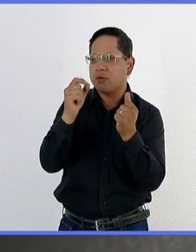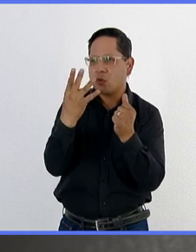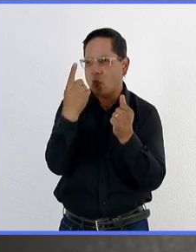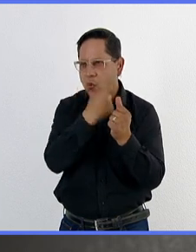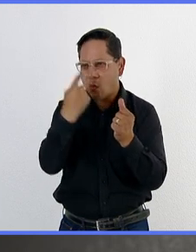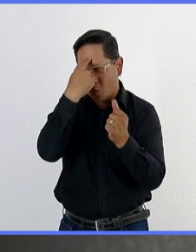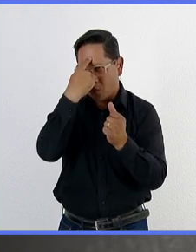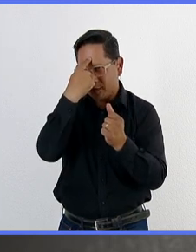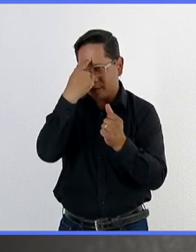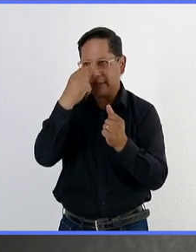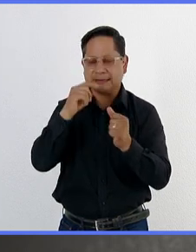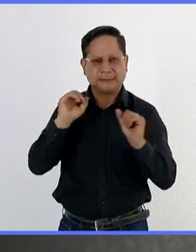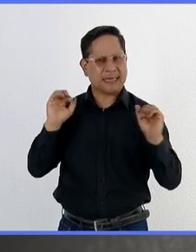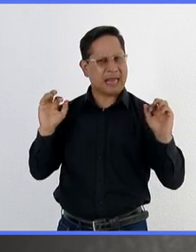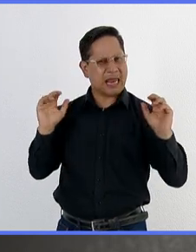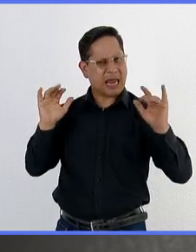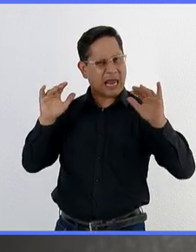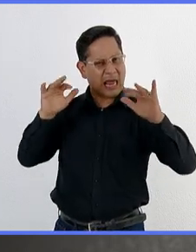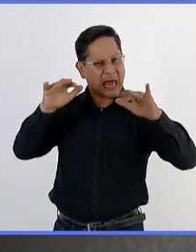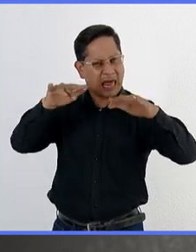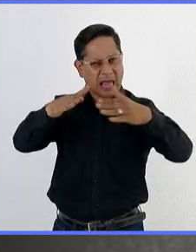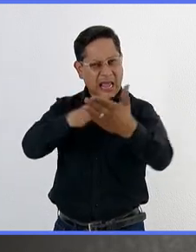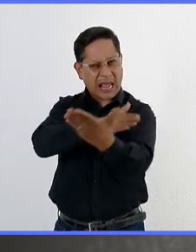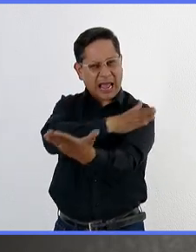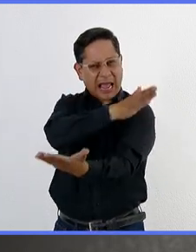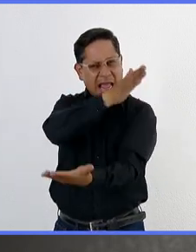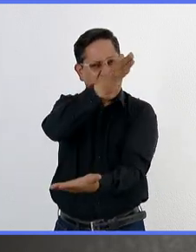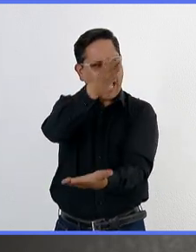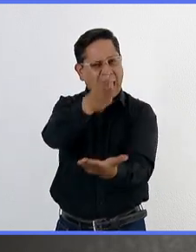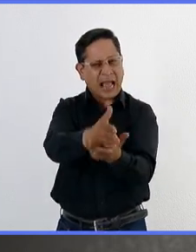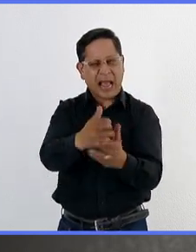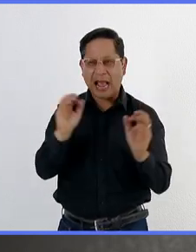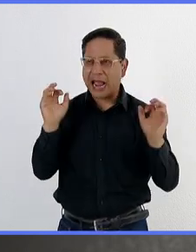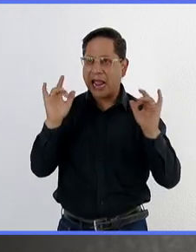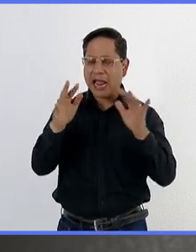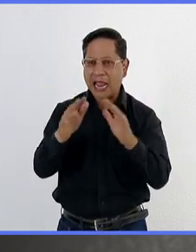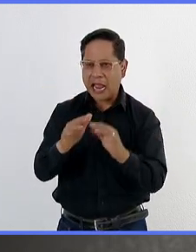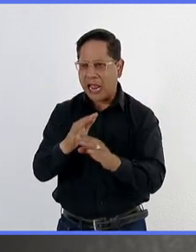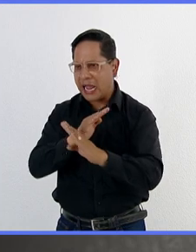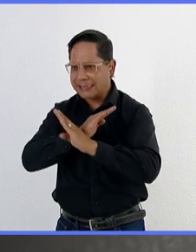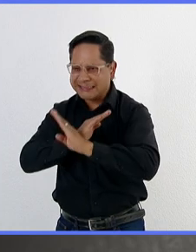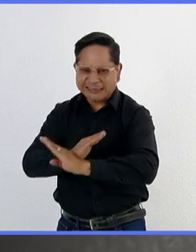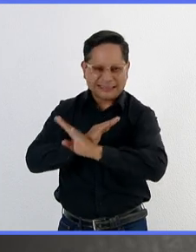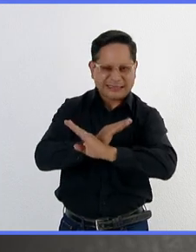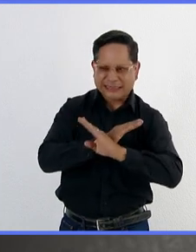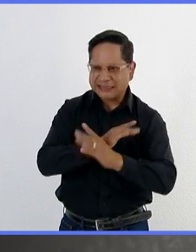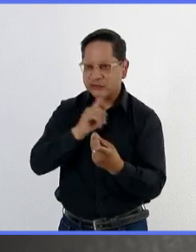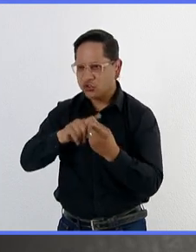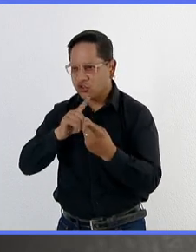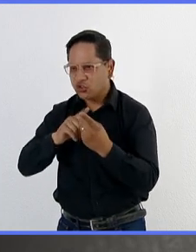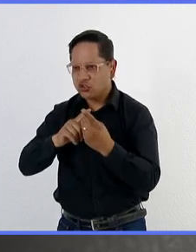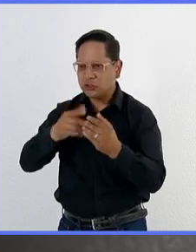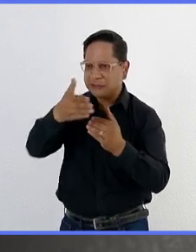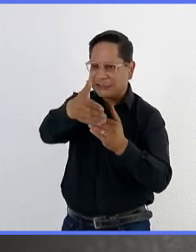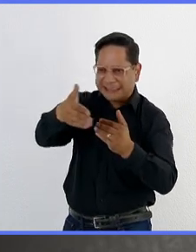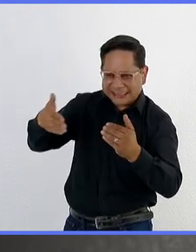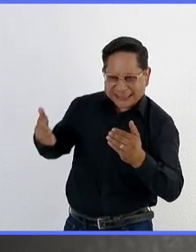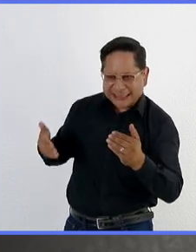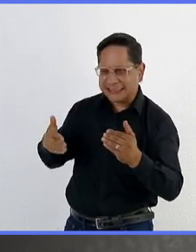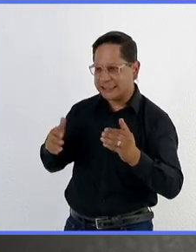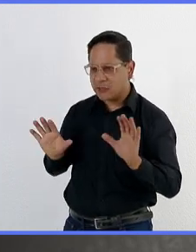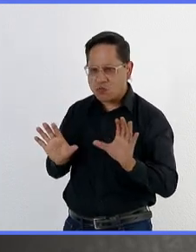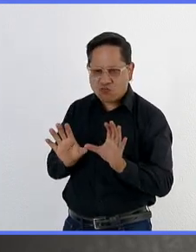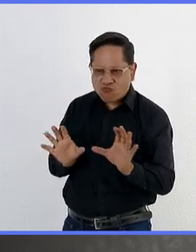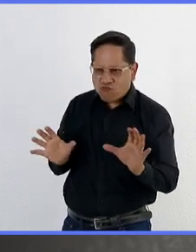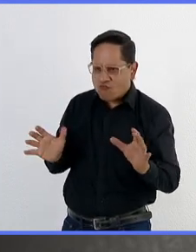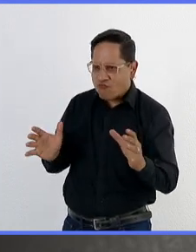horas tenemos que hacer presencia en sitio, hacer acciones de contención, a ver hasta dónde está registrada la plaga,